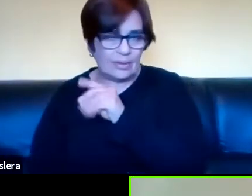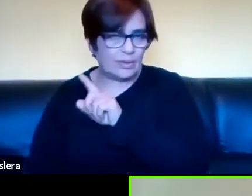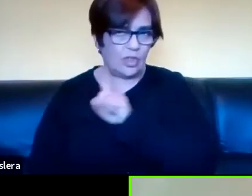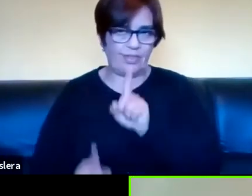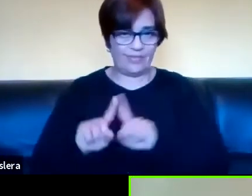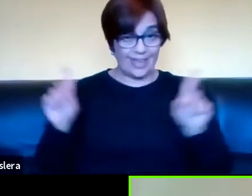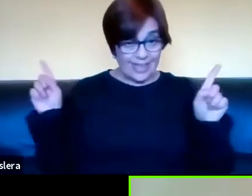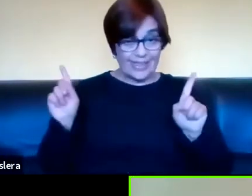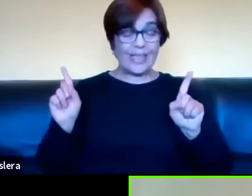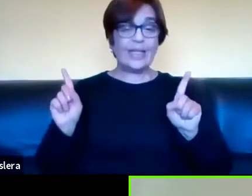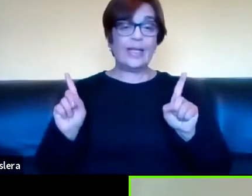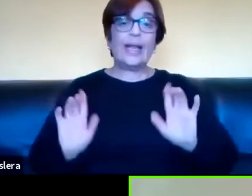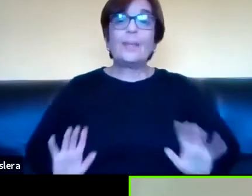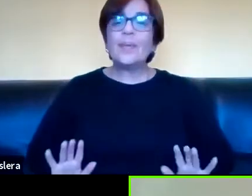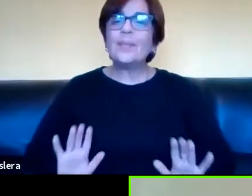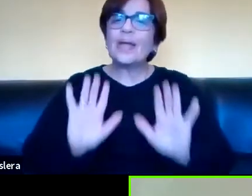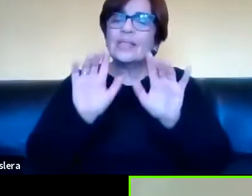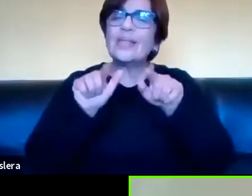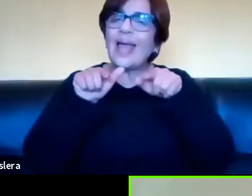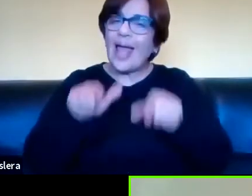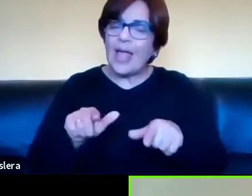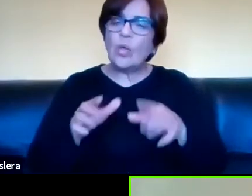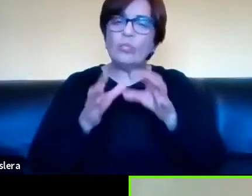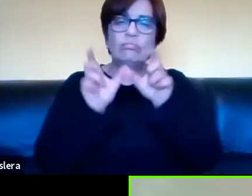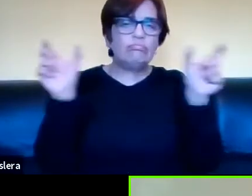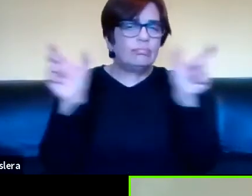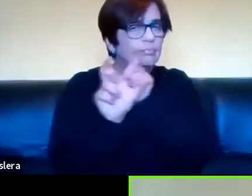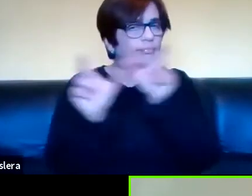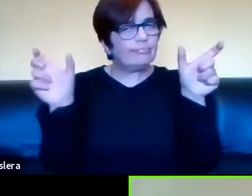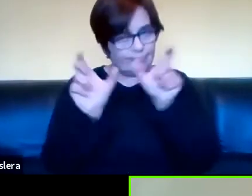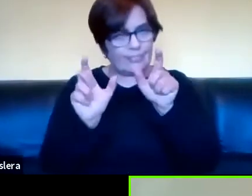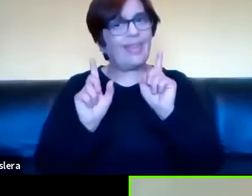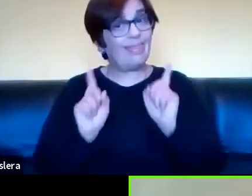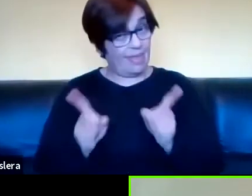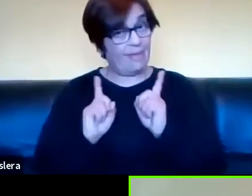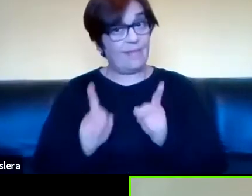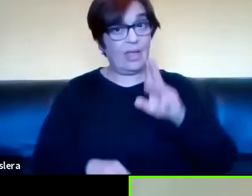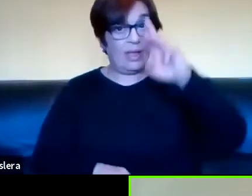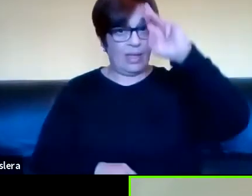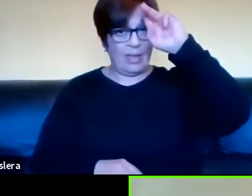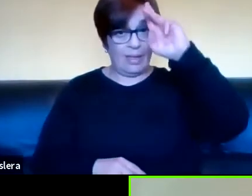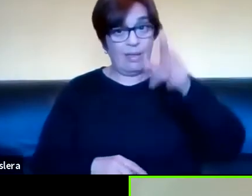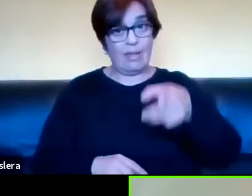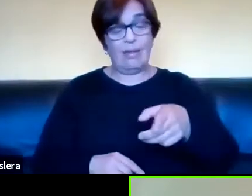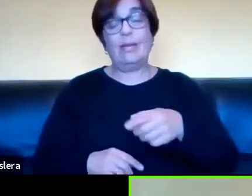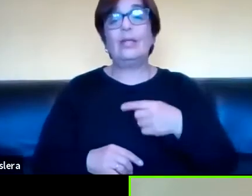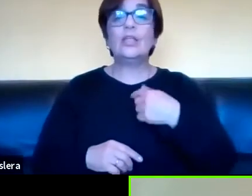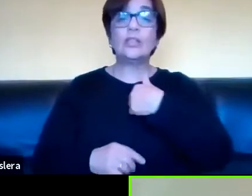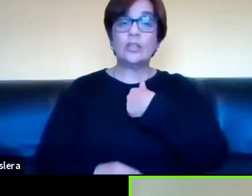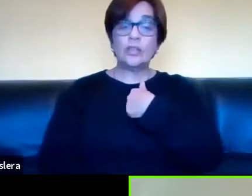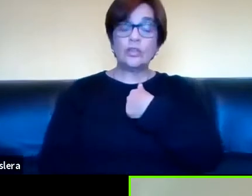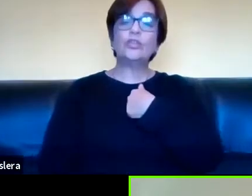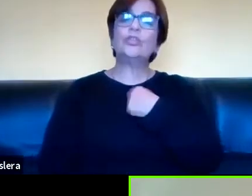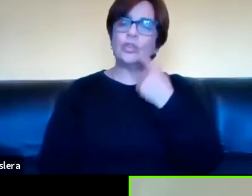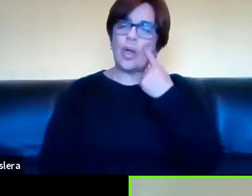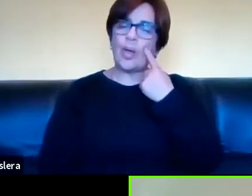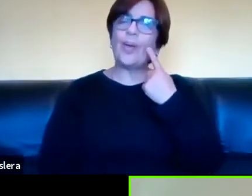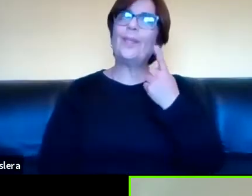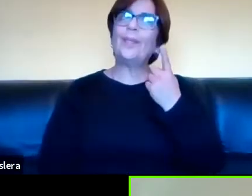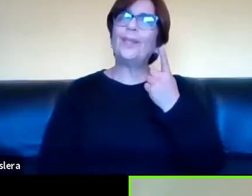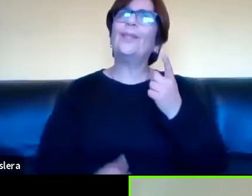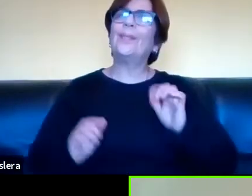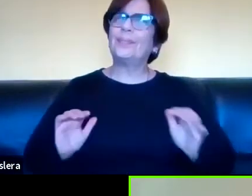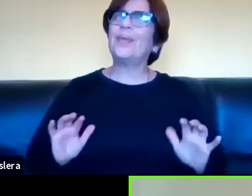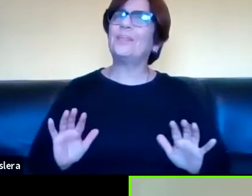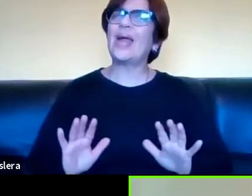las condiciones de producción hay un elemento sintáctico que tiene que estar presente que es yo tengo que tengo que construir el texto